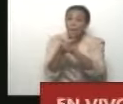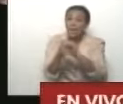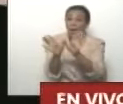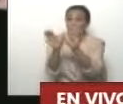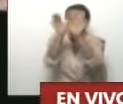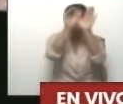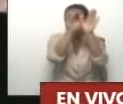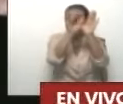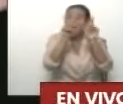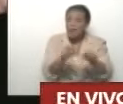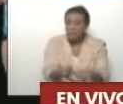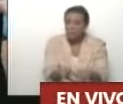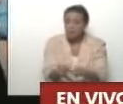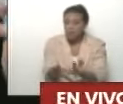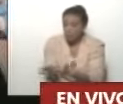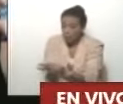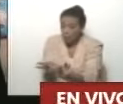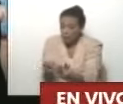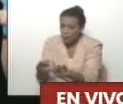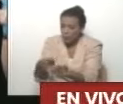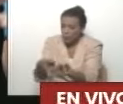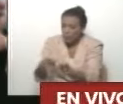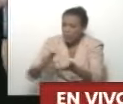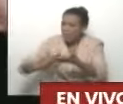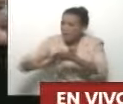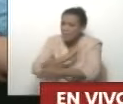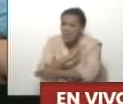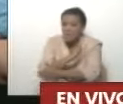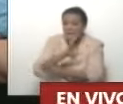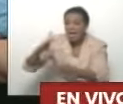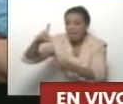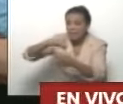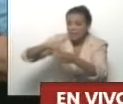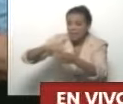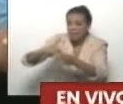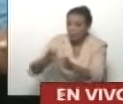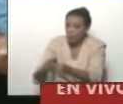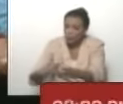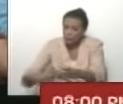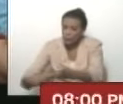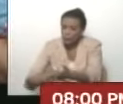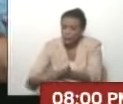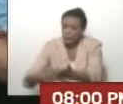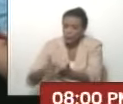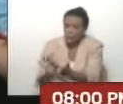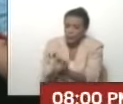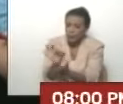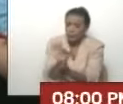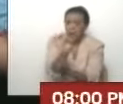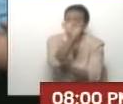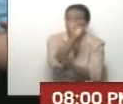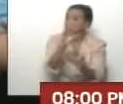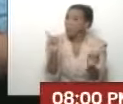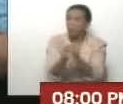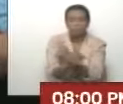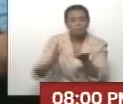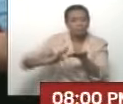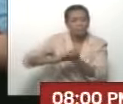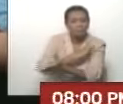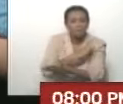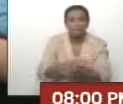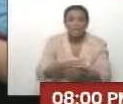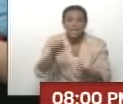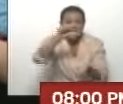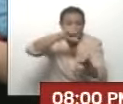vuele. Así como ese biocontrolador está diseñando uno para el dengue. Entonces vamos a esperar unos buenos resultados, y en